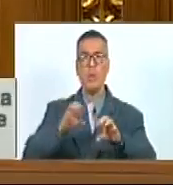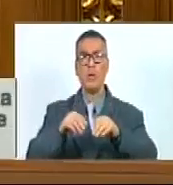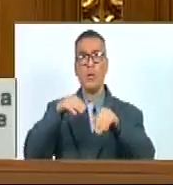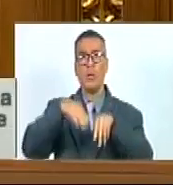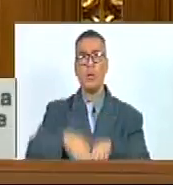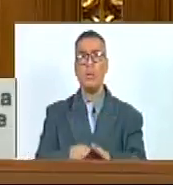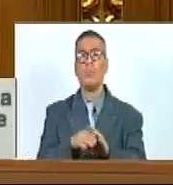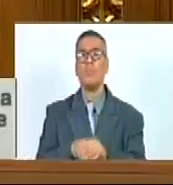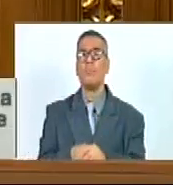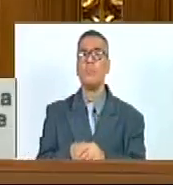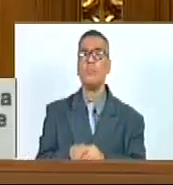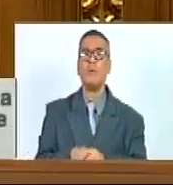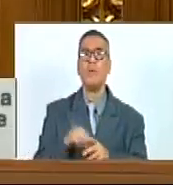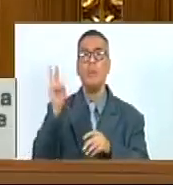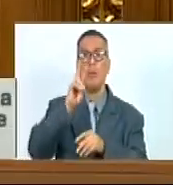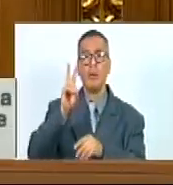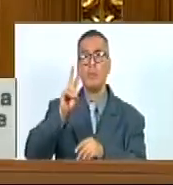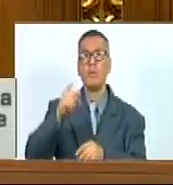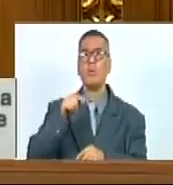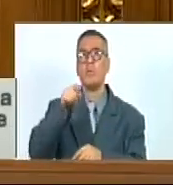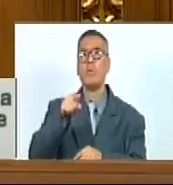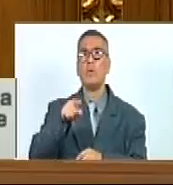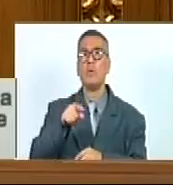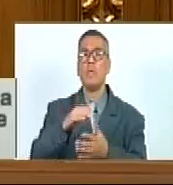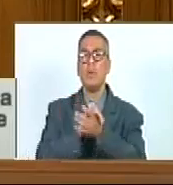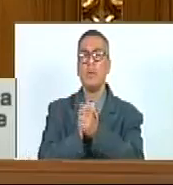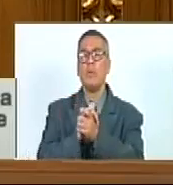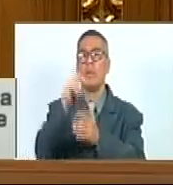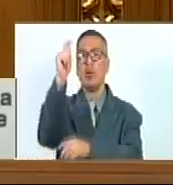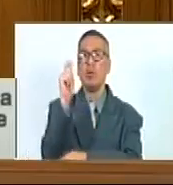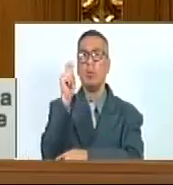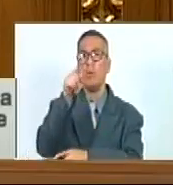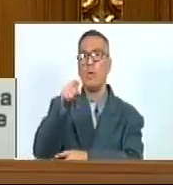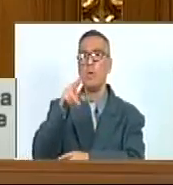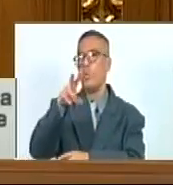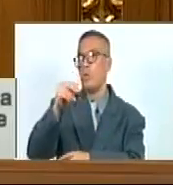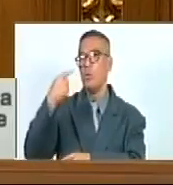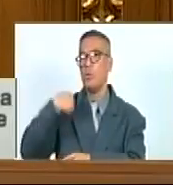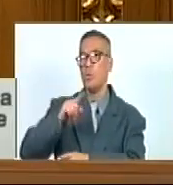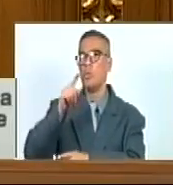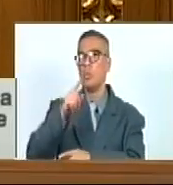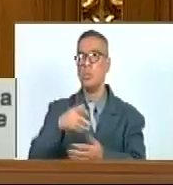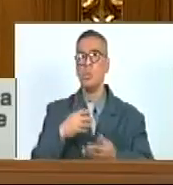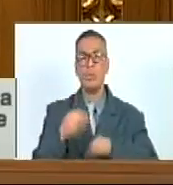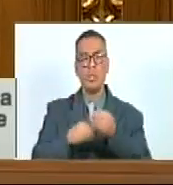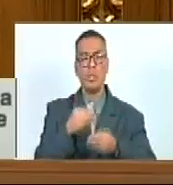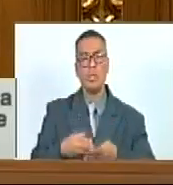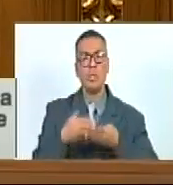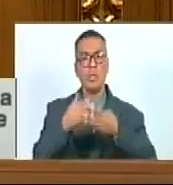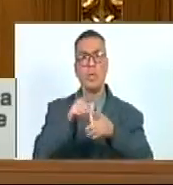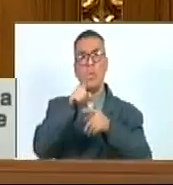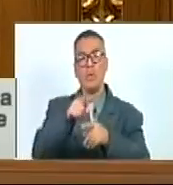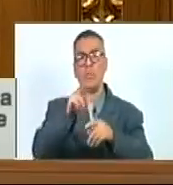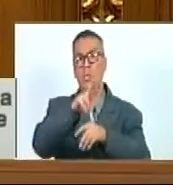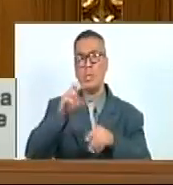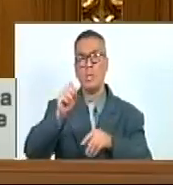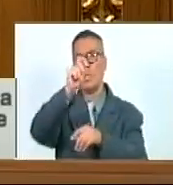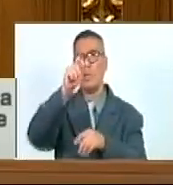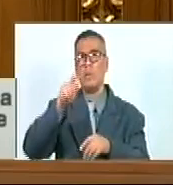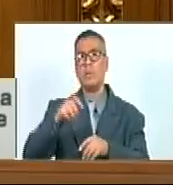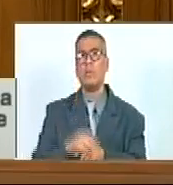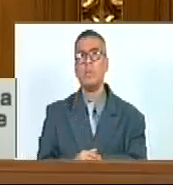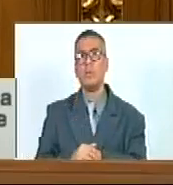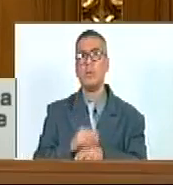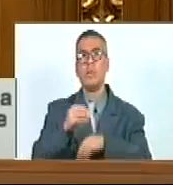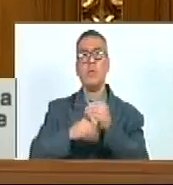Degradados Venezuela Colegas Parlamentarios No solo Está aportando Para ese 30%